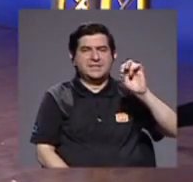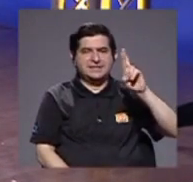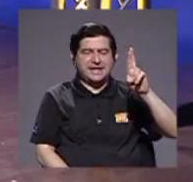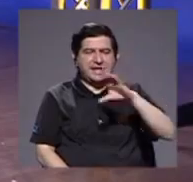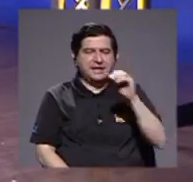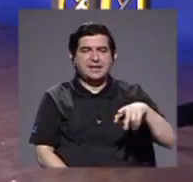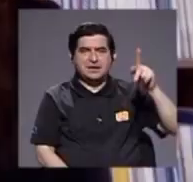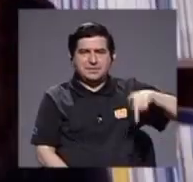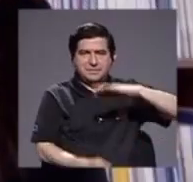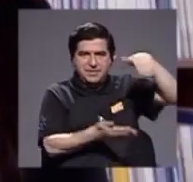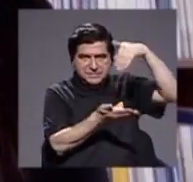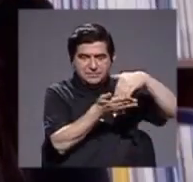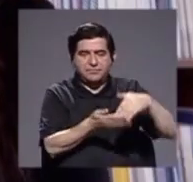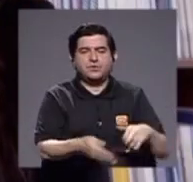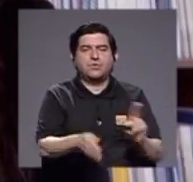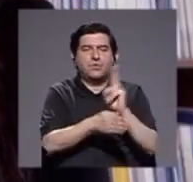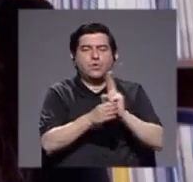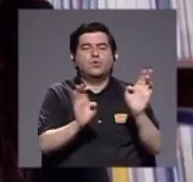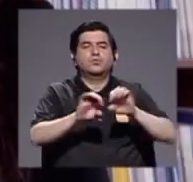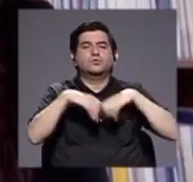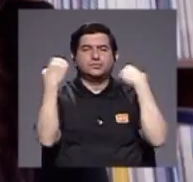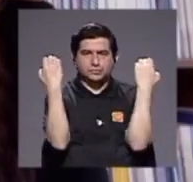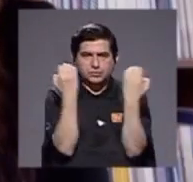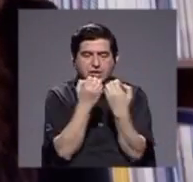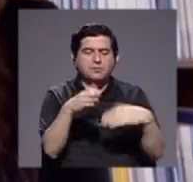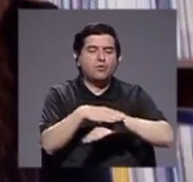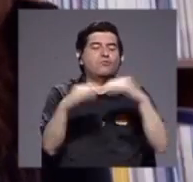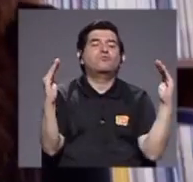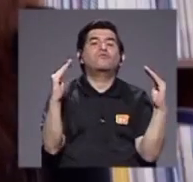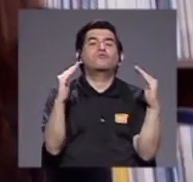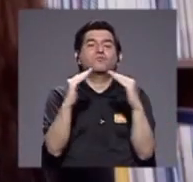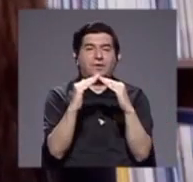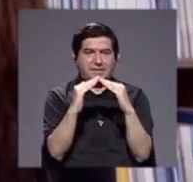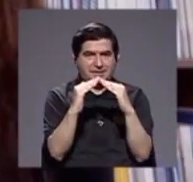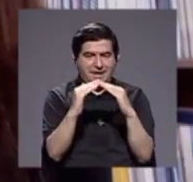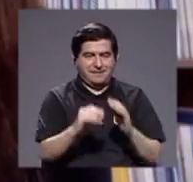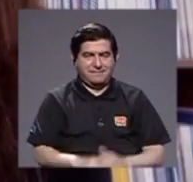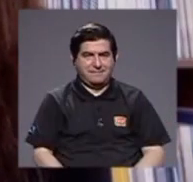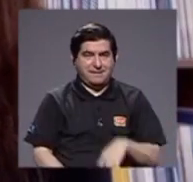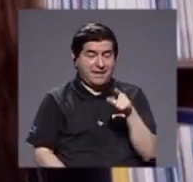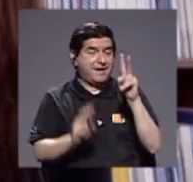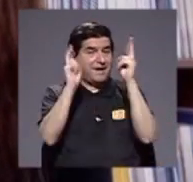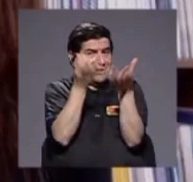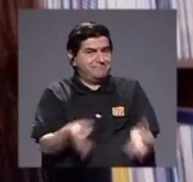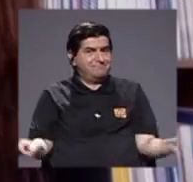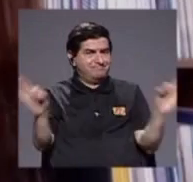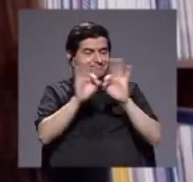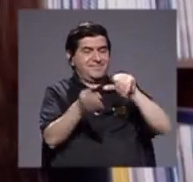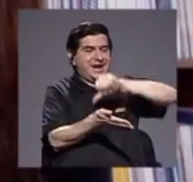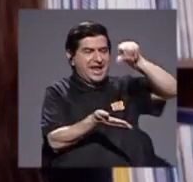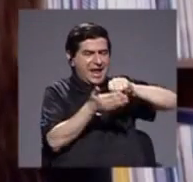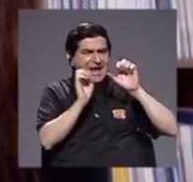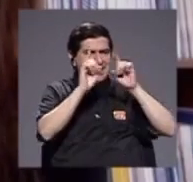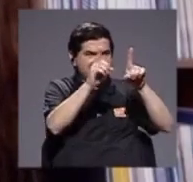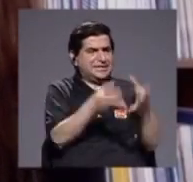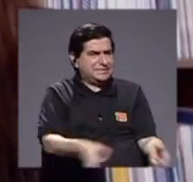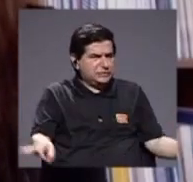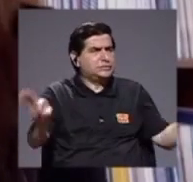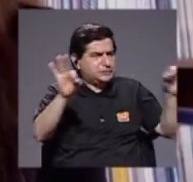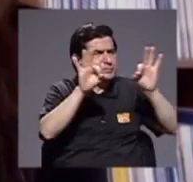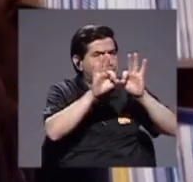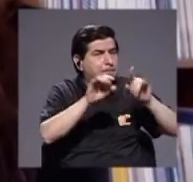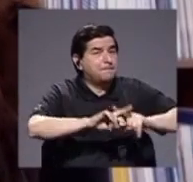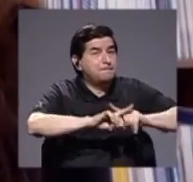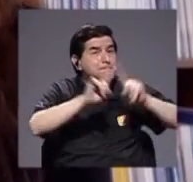equipo fuera del hogar. Ahí hay un tema muy importante porque el centro educativo es muy, muy importante,